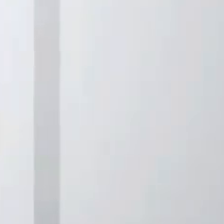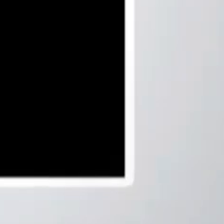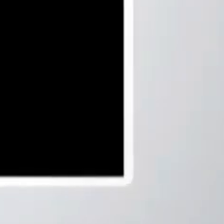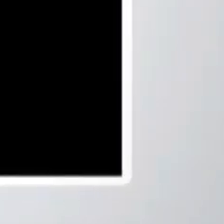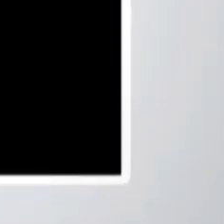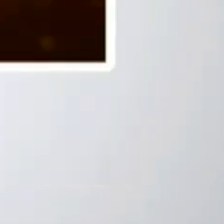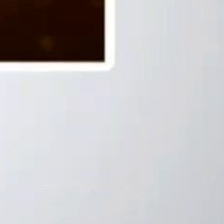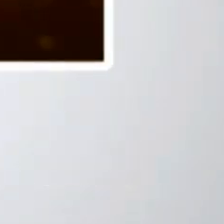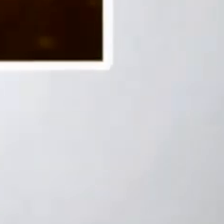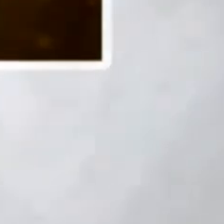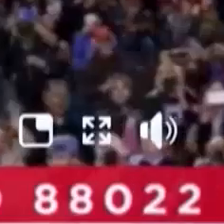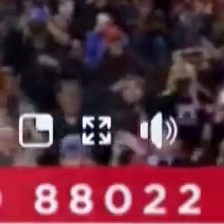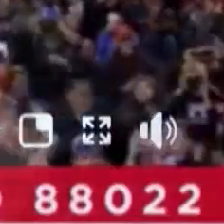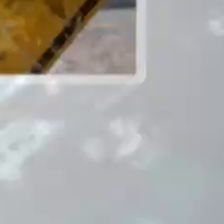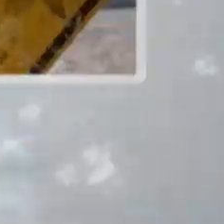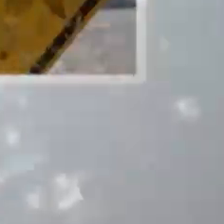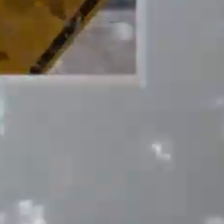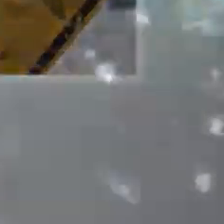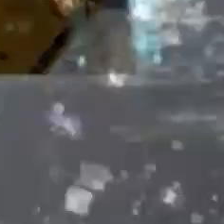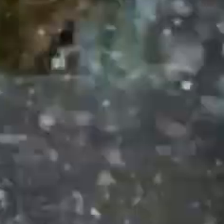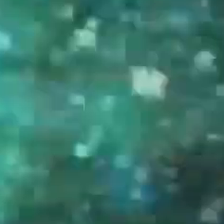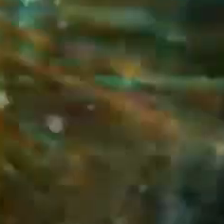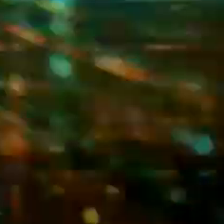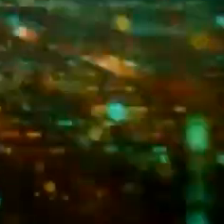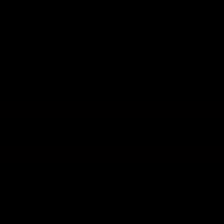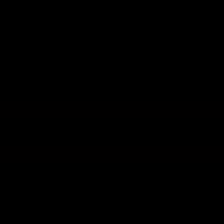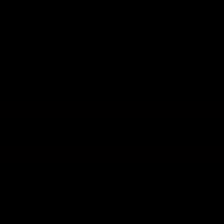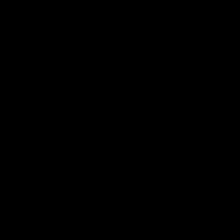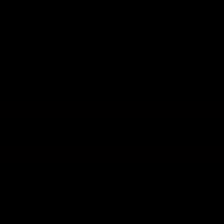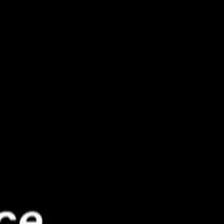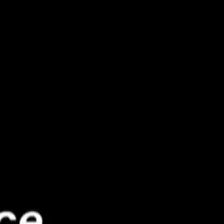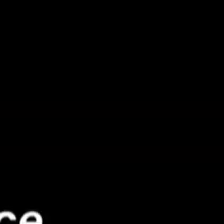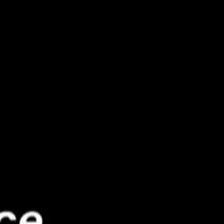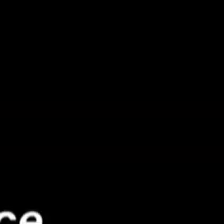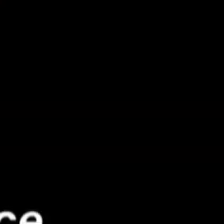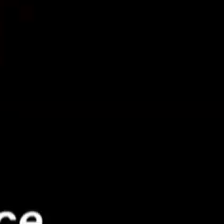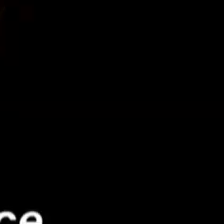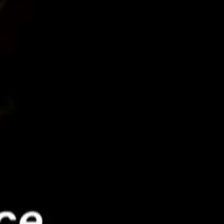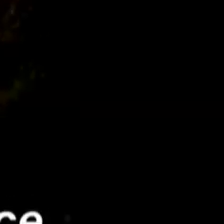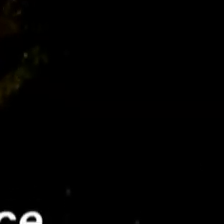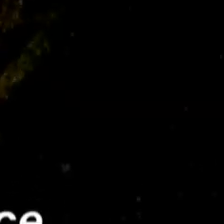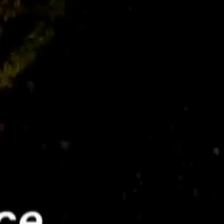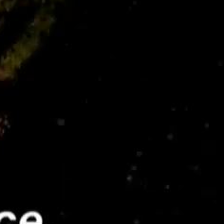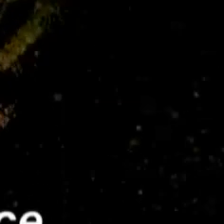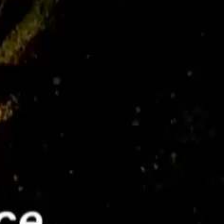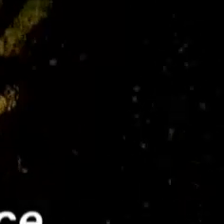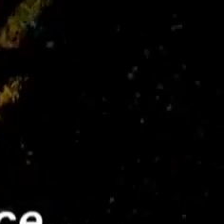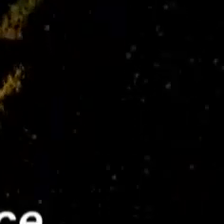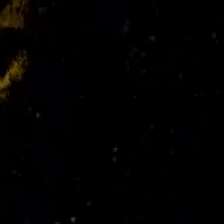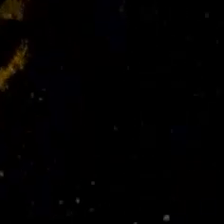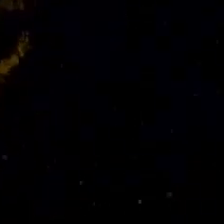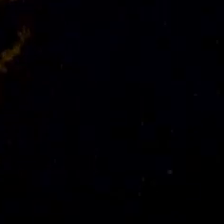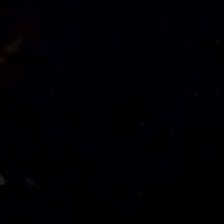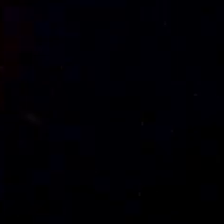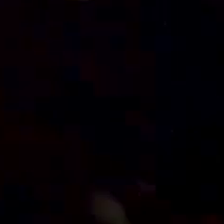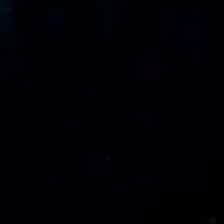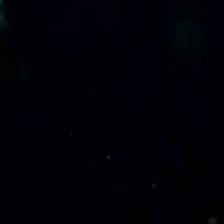It's impossible to know what is what. Because nothing is what it seems.